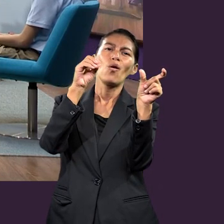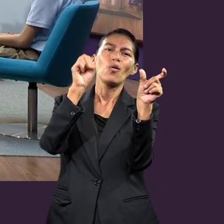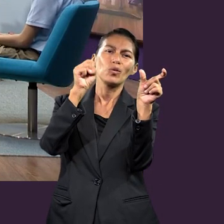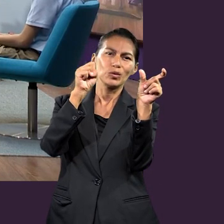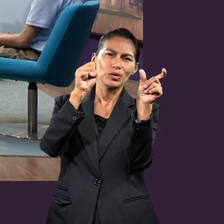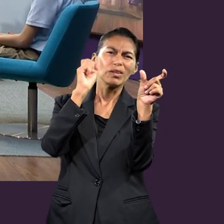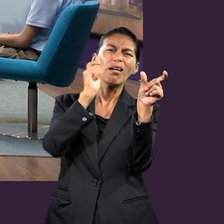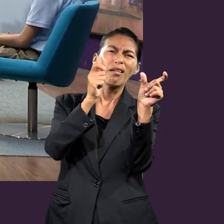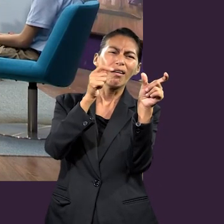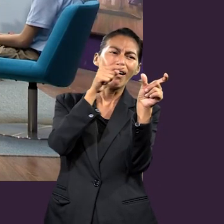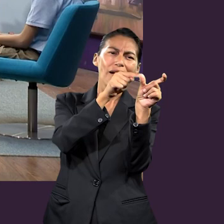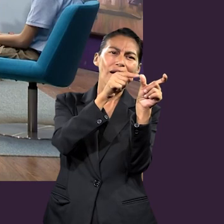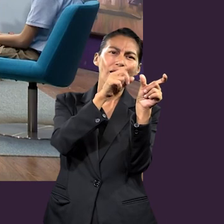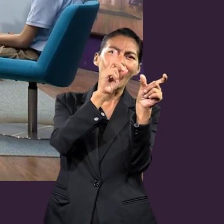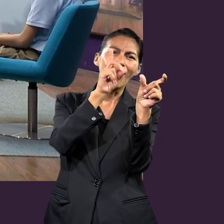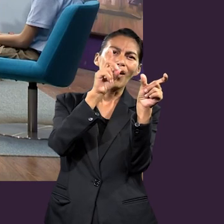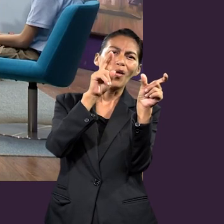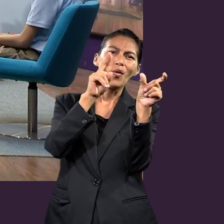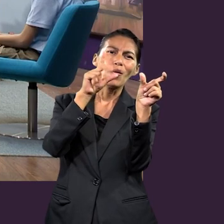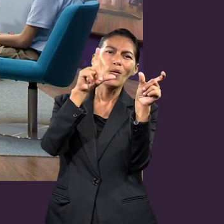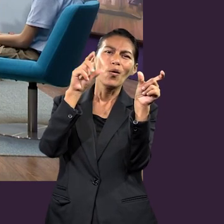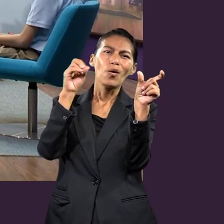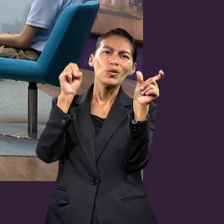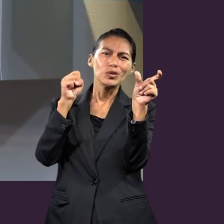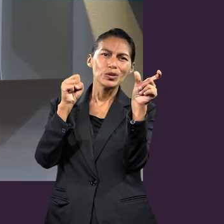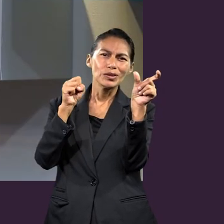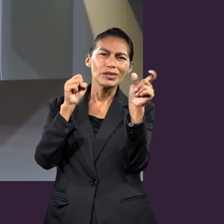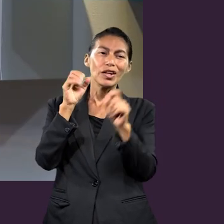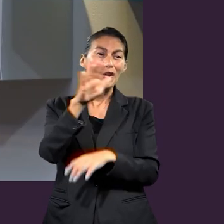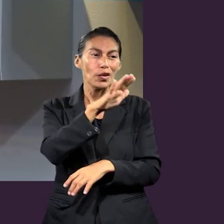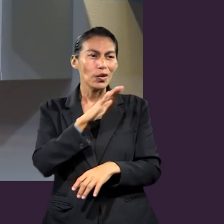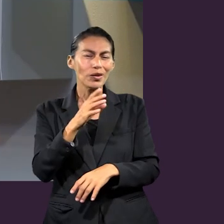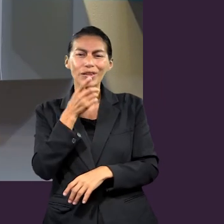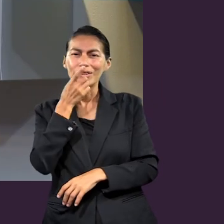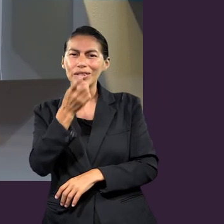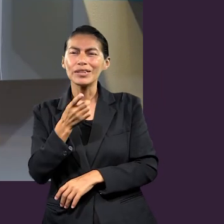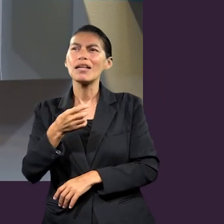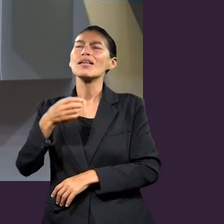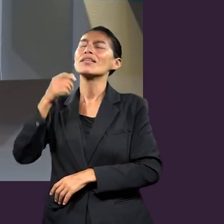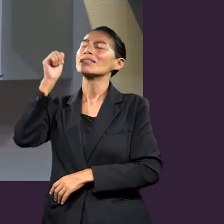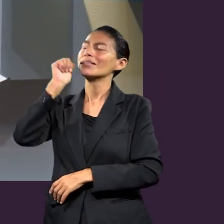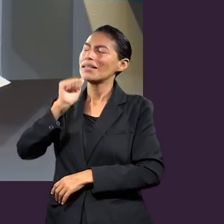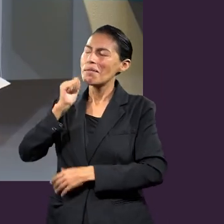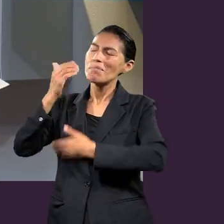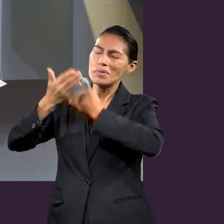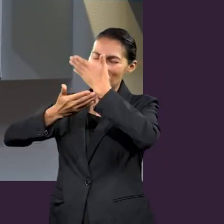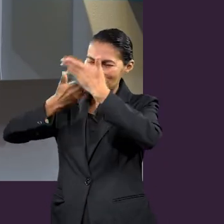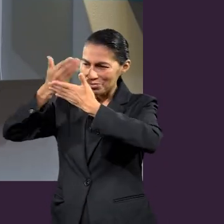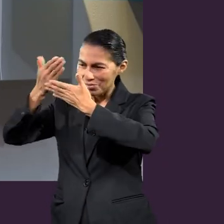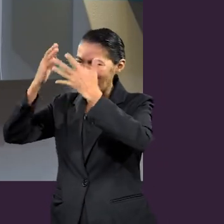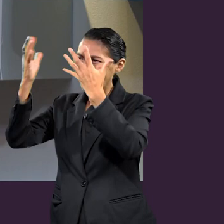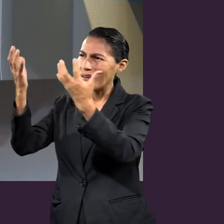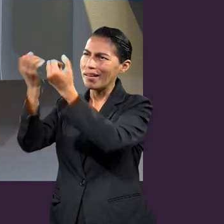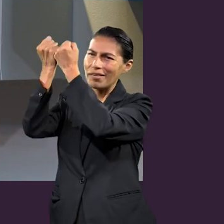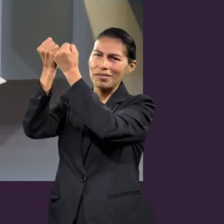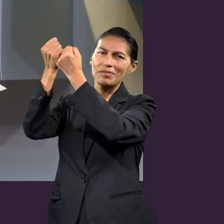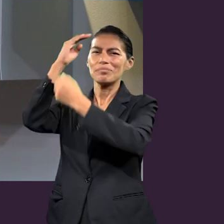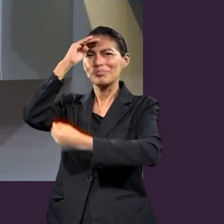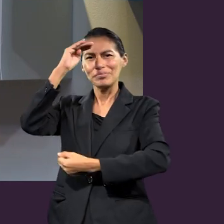y cuando decimos dulos aquí, normalmente la respuesta es siempre